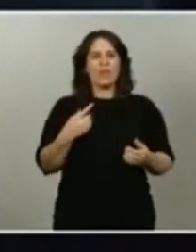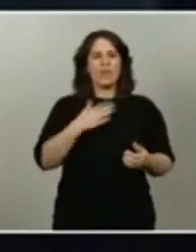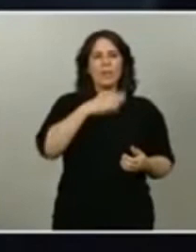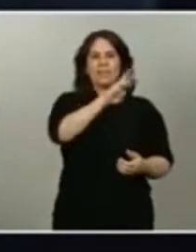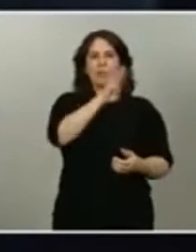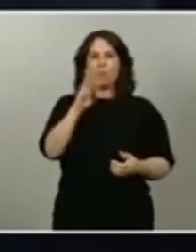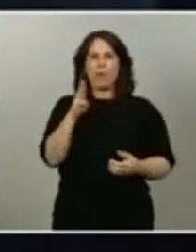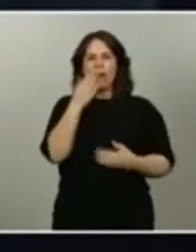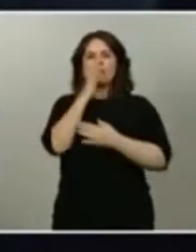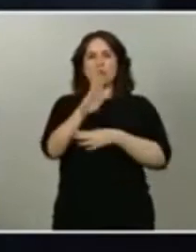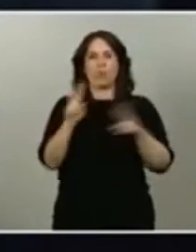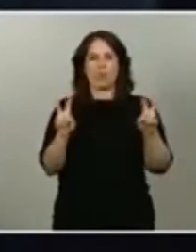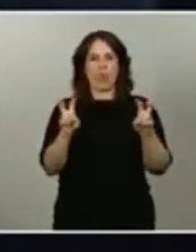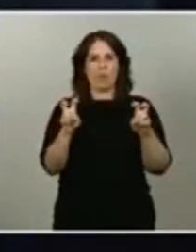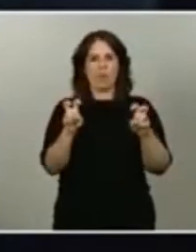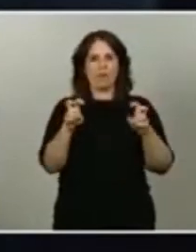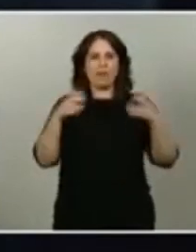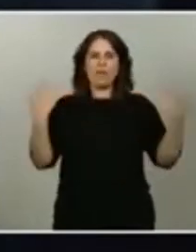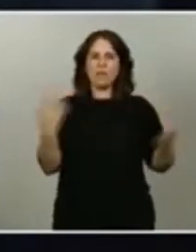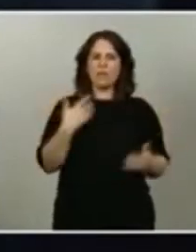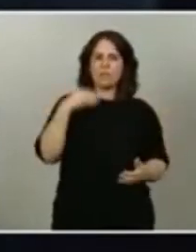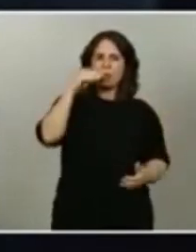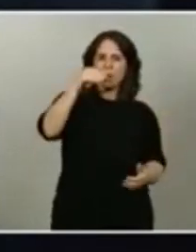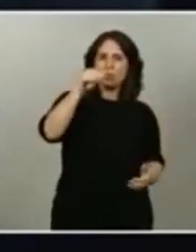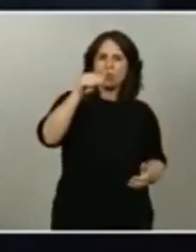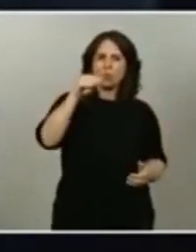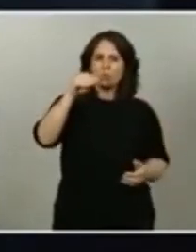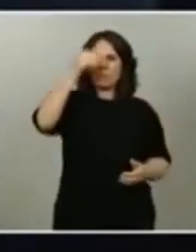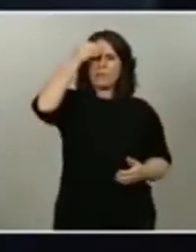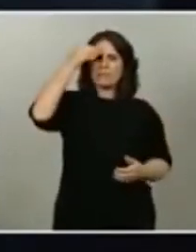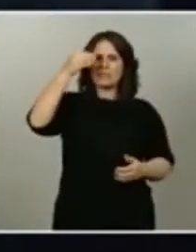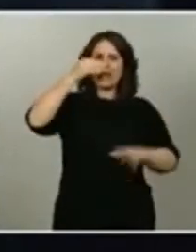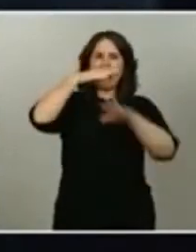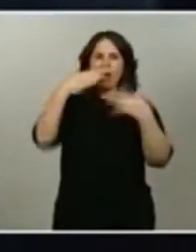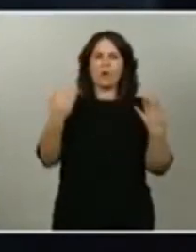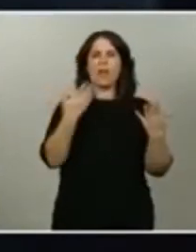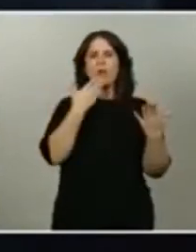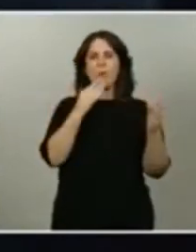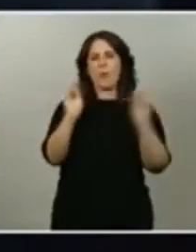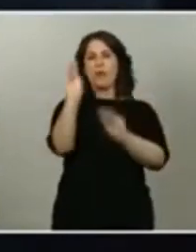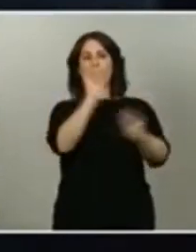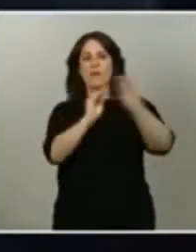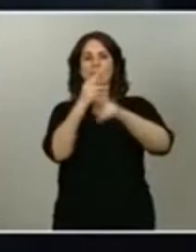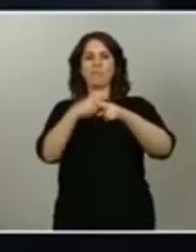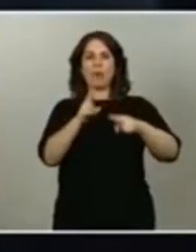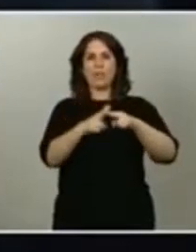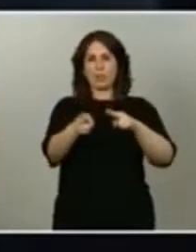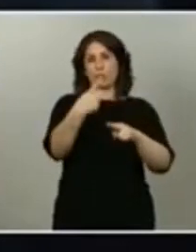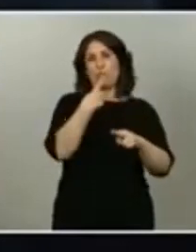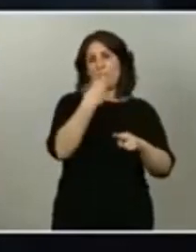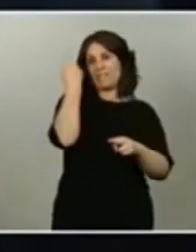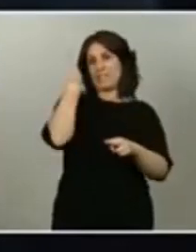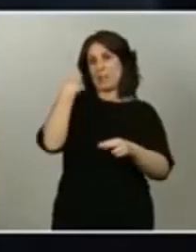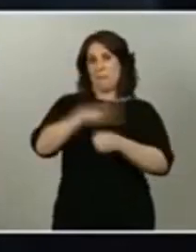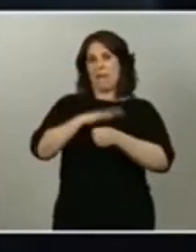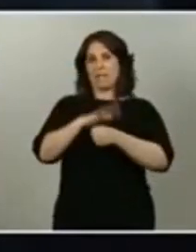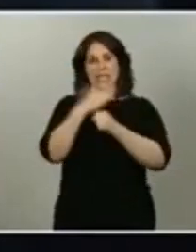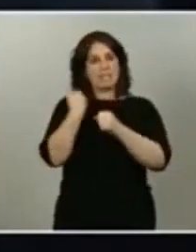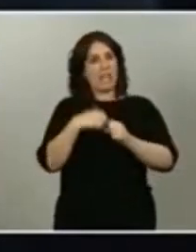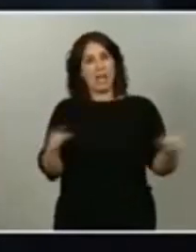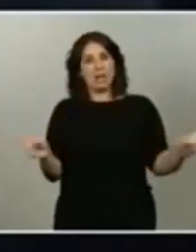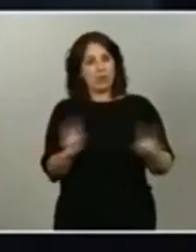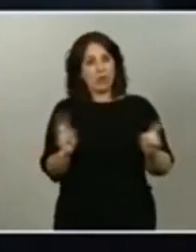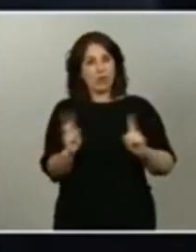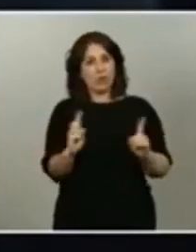si cree que entonces ya no hay maquillaje político, como usted misma dijo el pasado martes, y si está prevista algún tipo de reunión